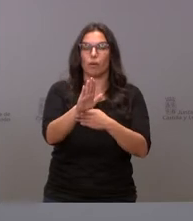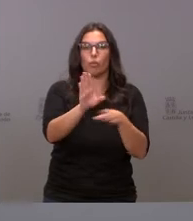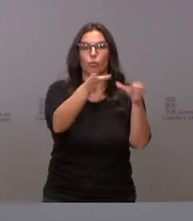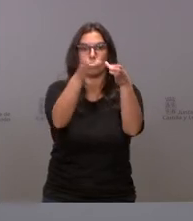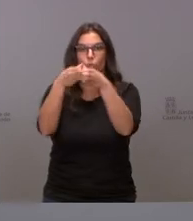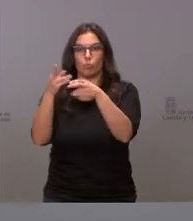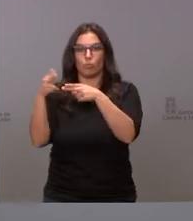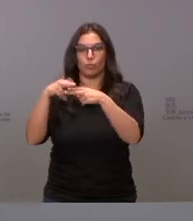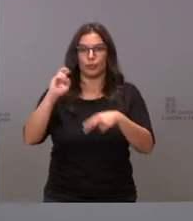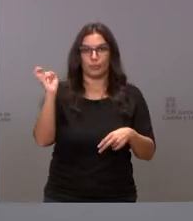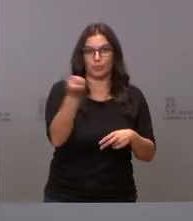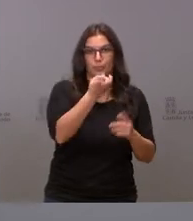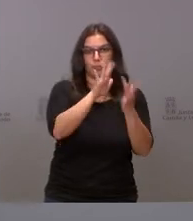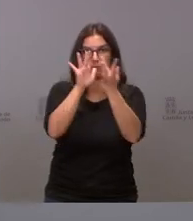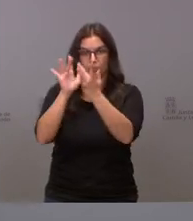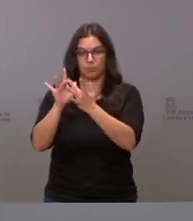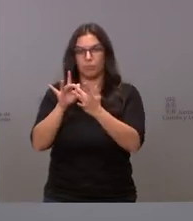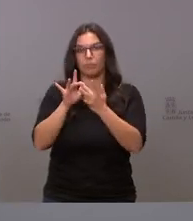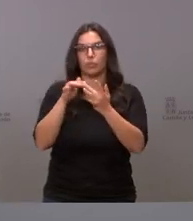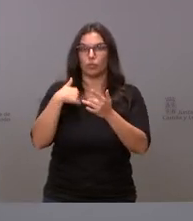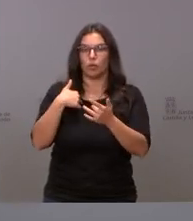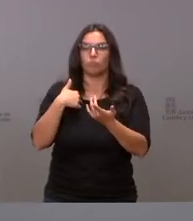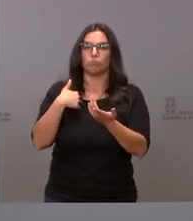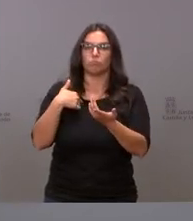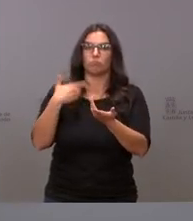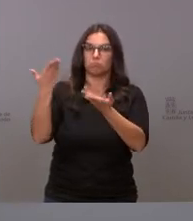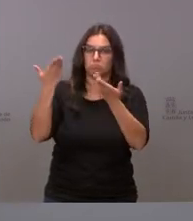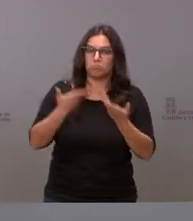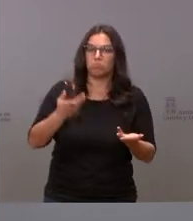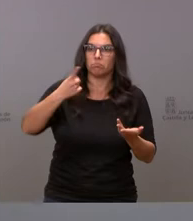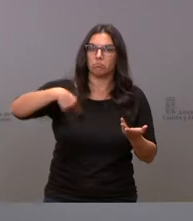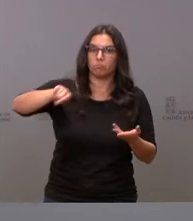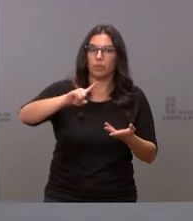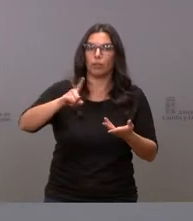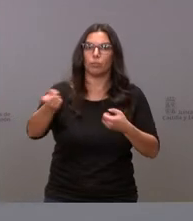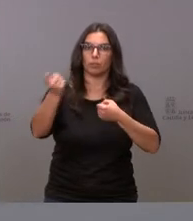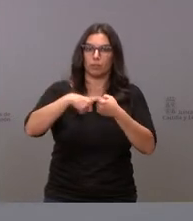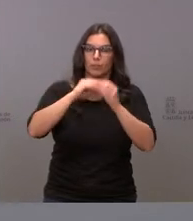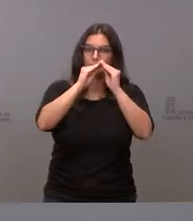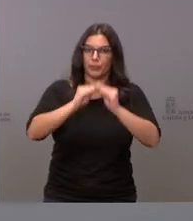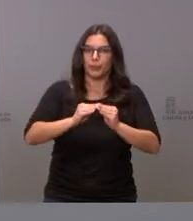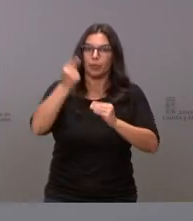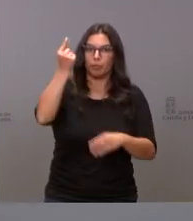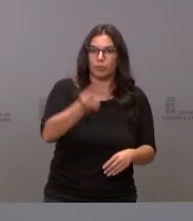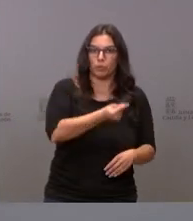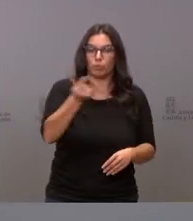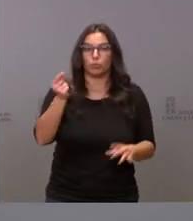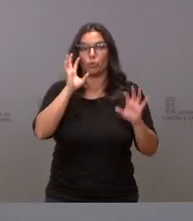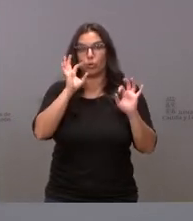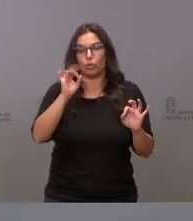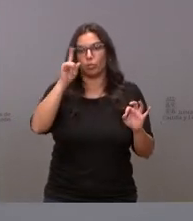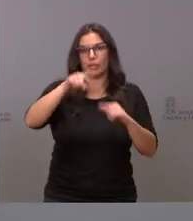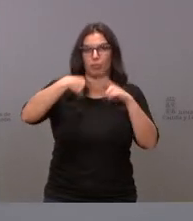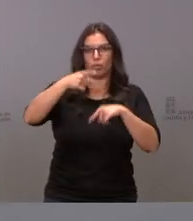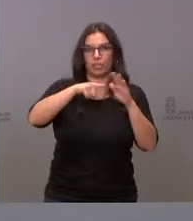políticos con representación parlamentaria invitándoles a participar en la elaboración del presupuesto y lógicamente en el trámite